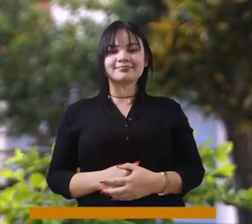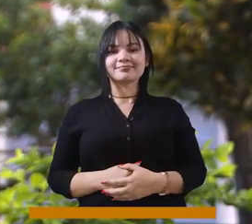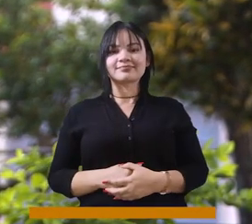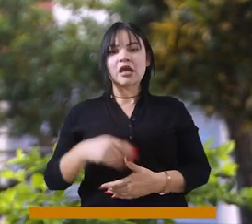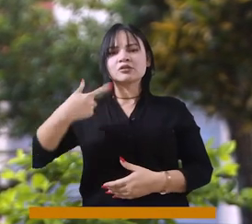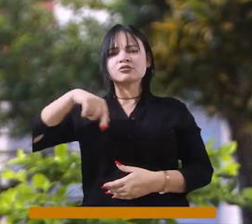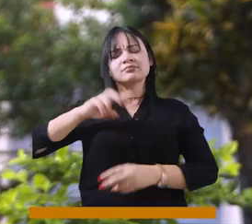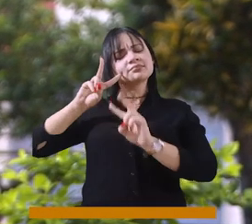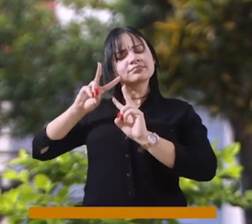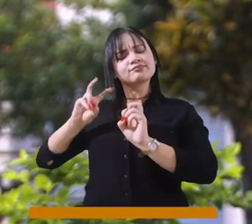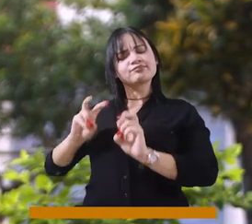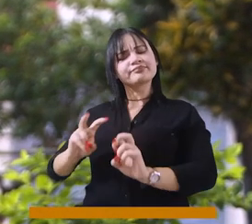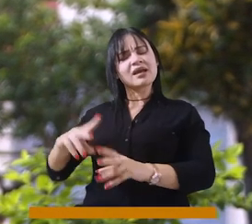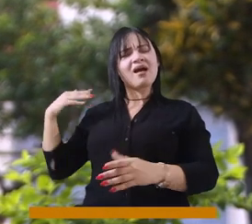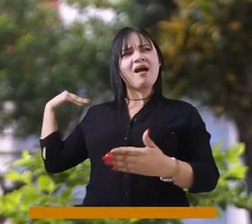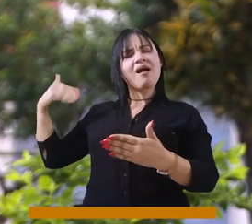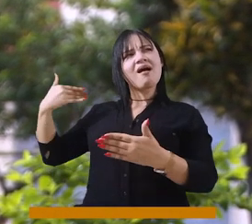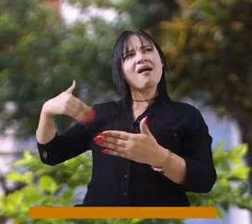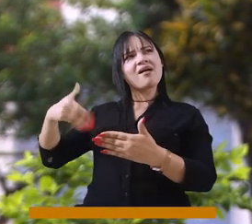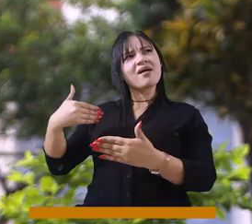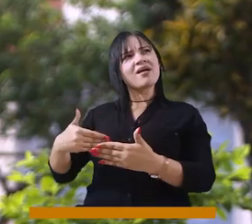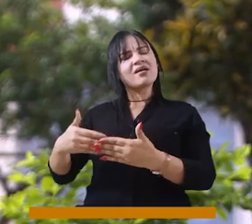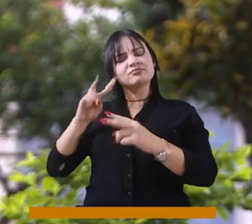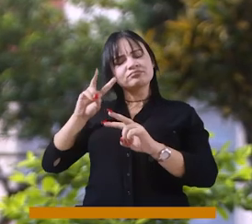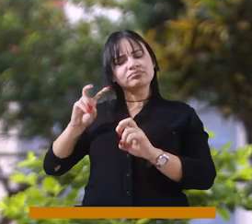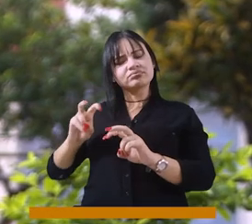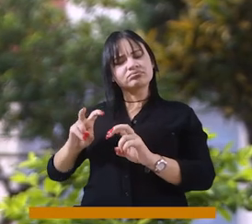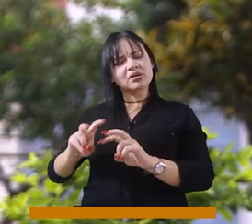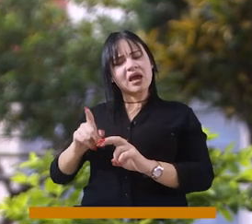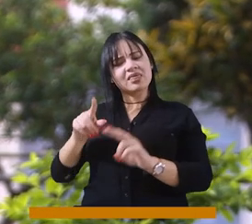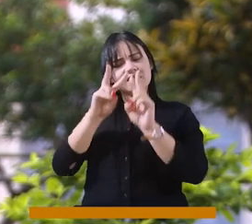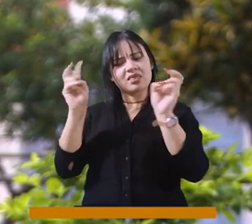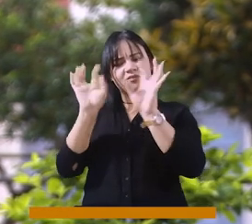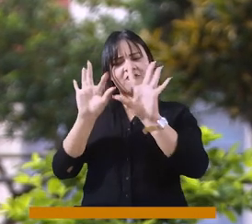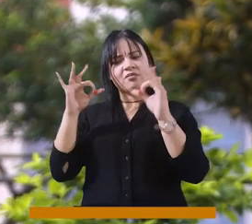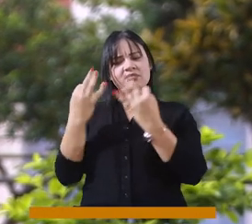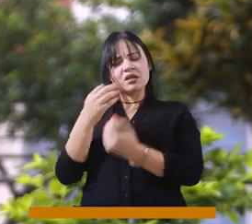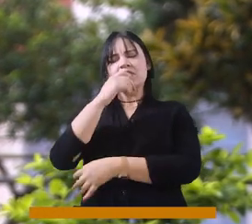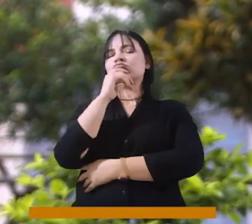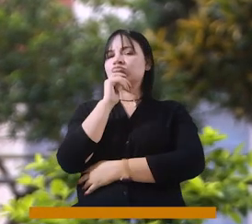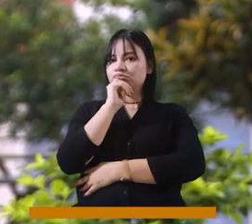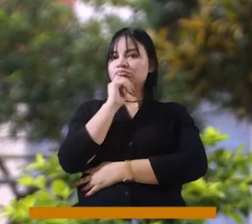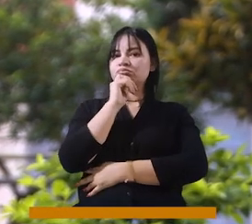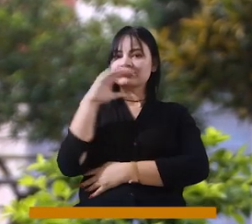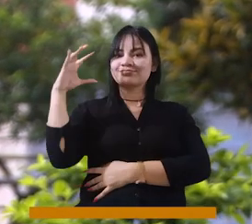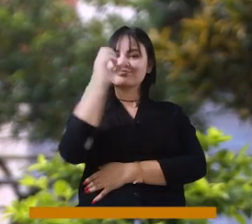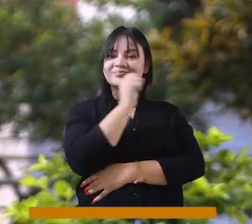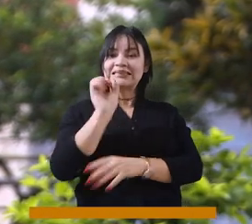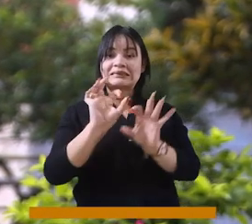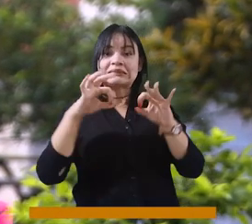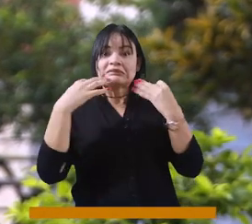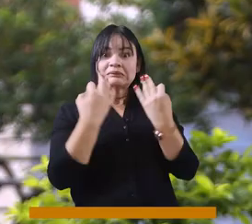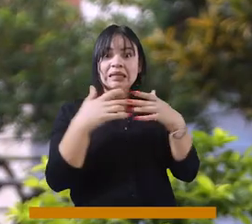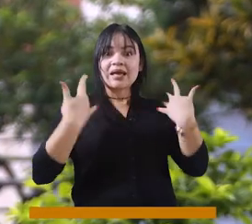hemos tenido la oportunidad de estudiar a lo largo de estos años y de este tiempo de investigación sobre los temas de familia, ha sido muy importante